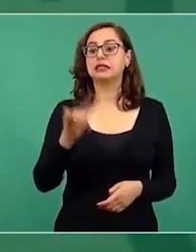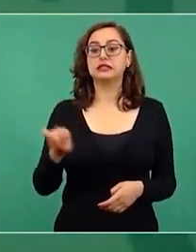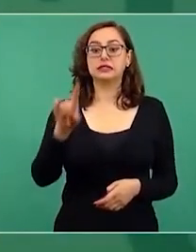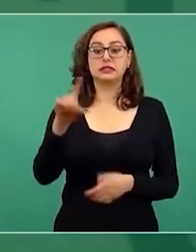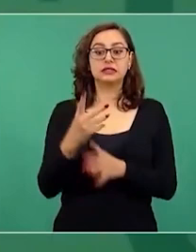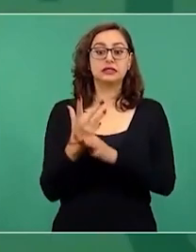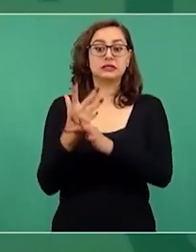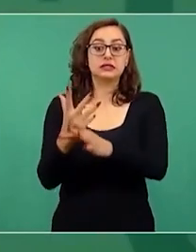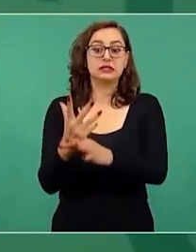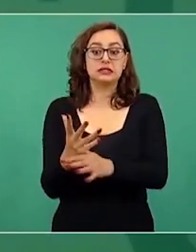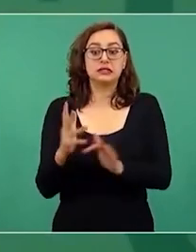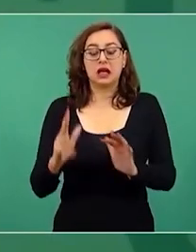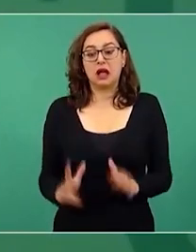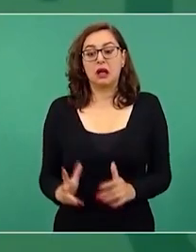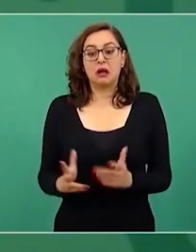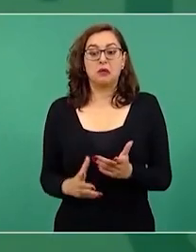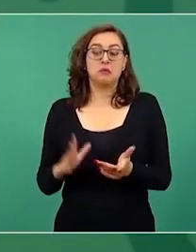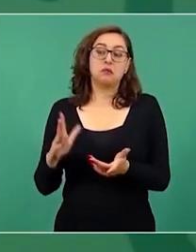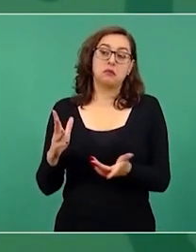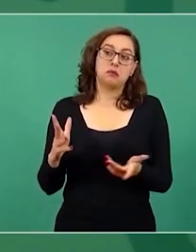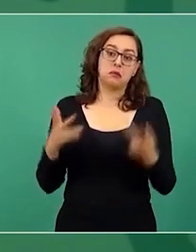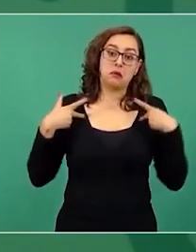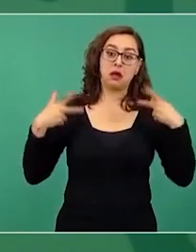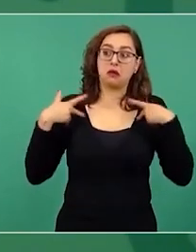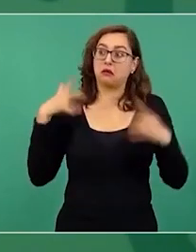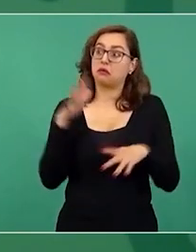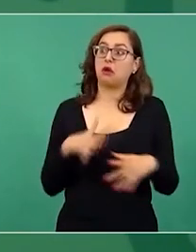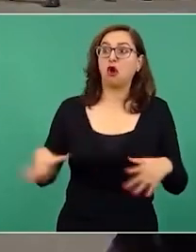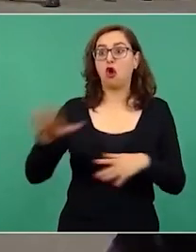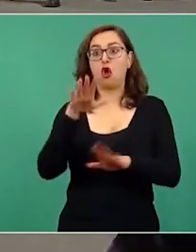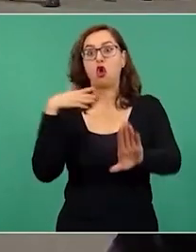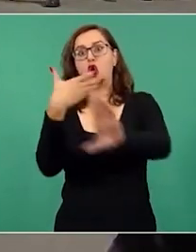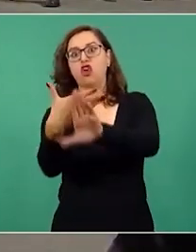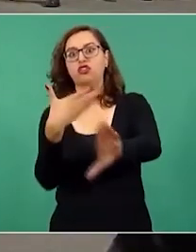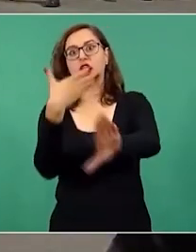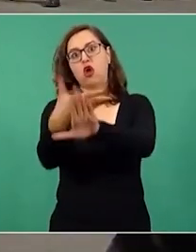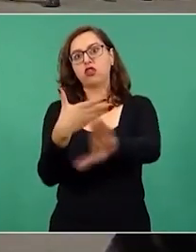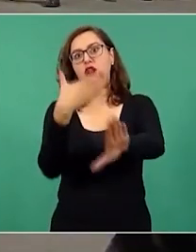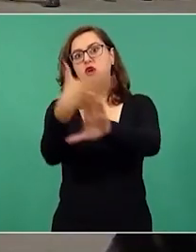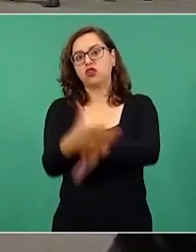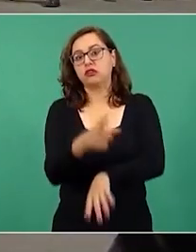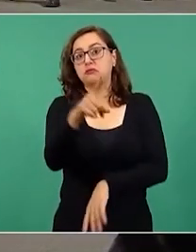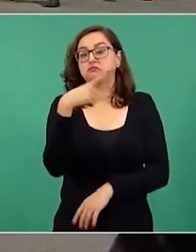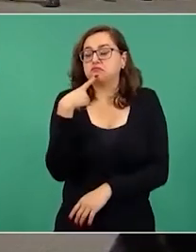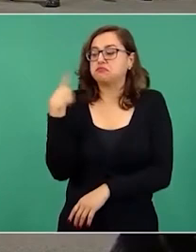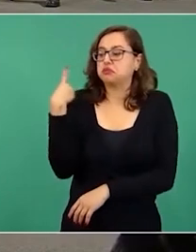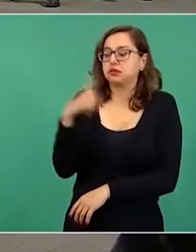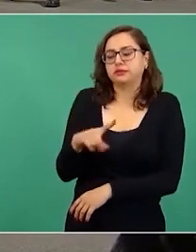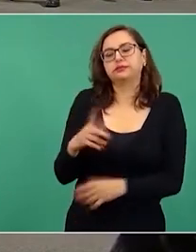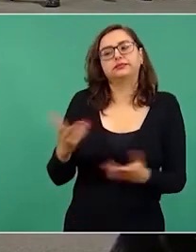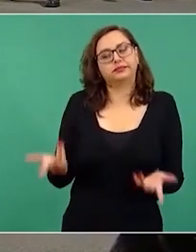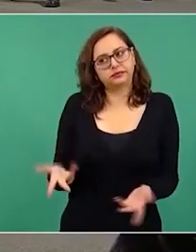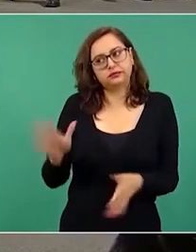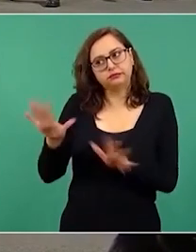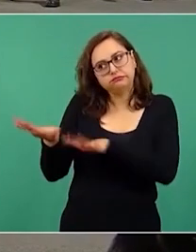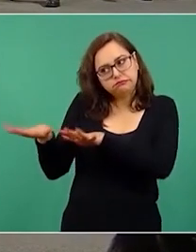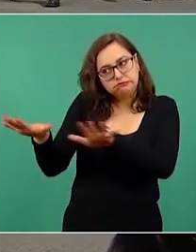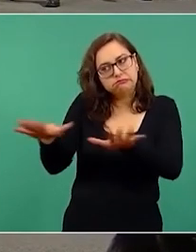acosada, pues está mal que se haga eso, somos libres,